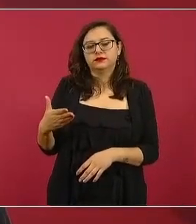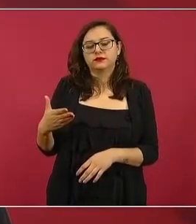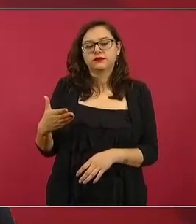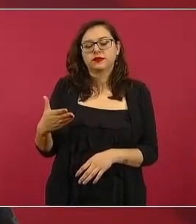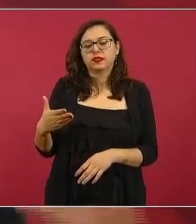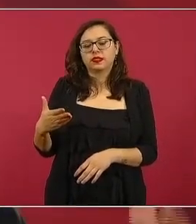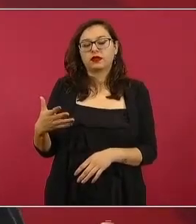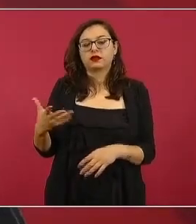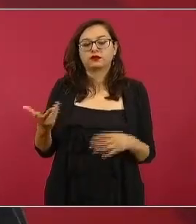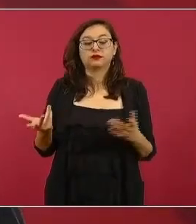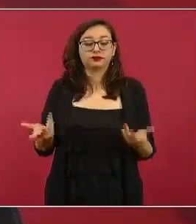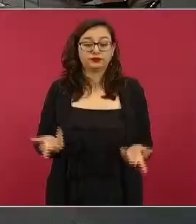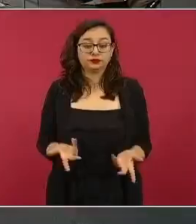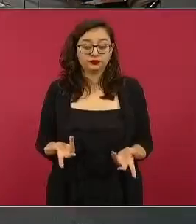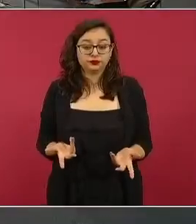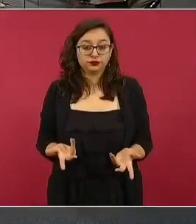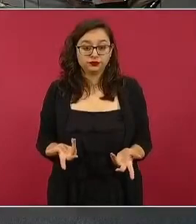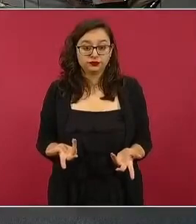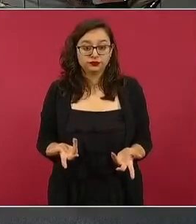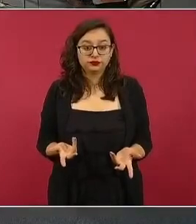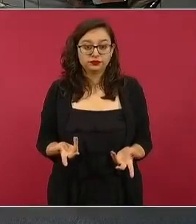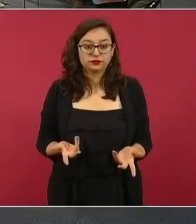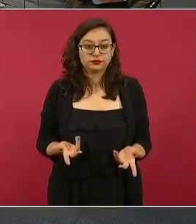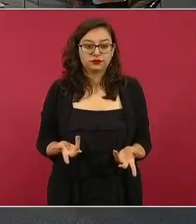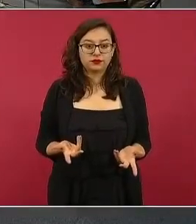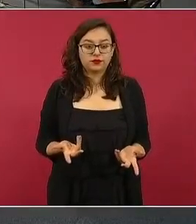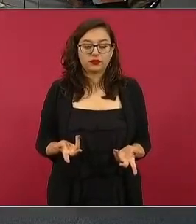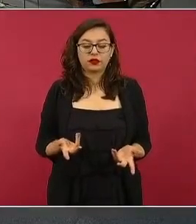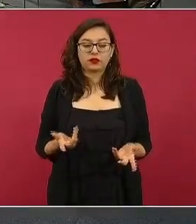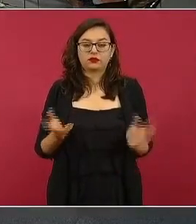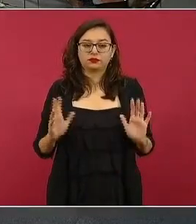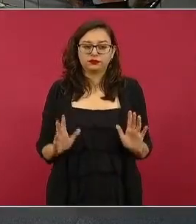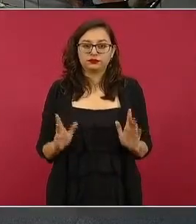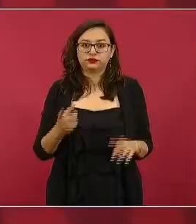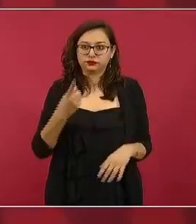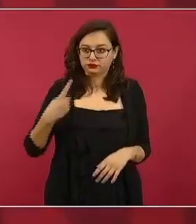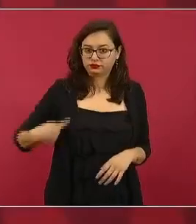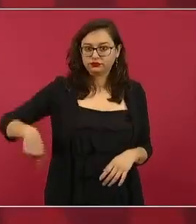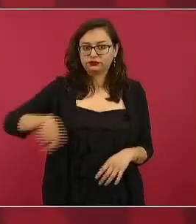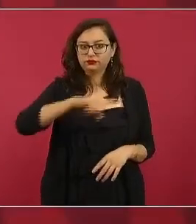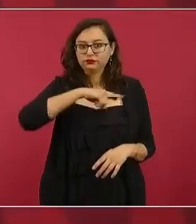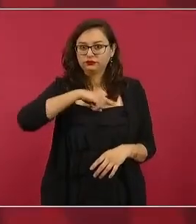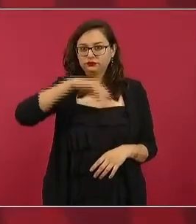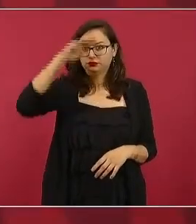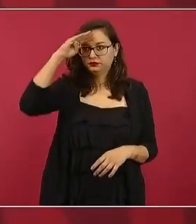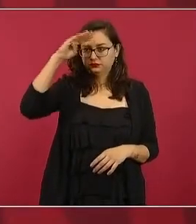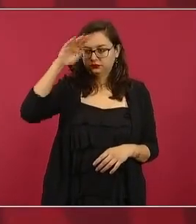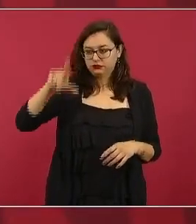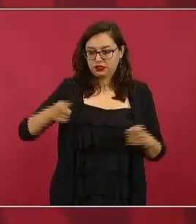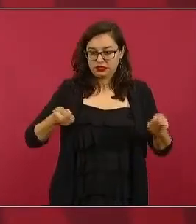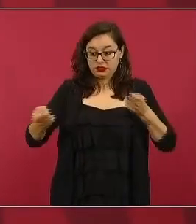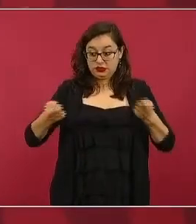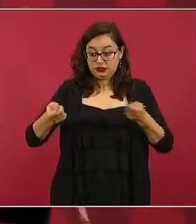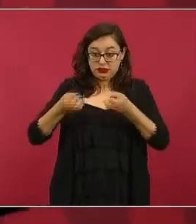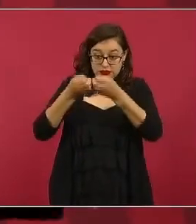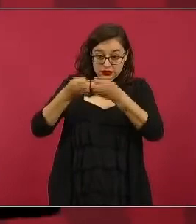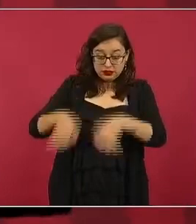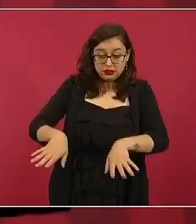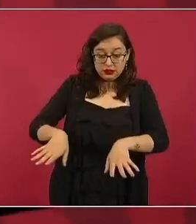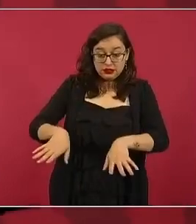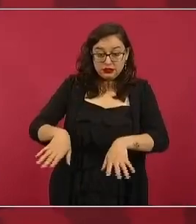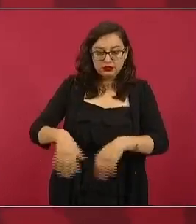entonces no apostemos a la inestabilidad estamos saliendo de